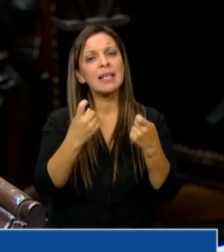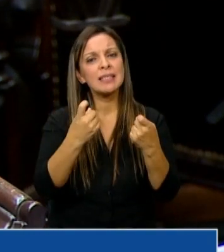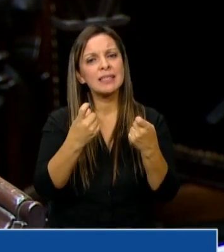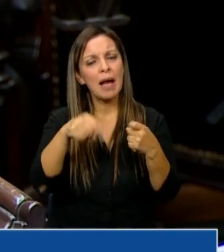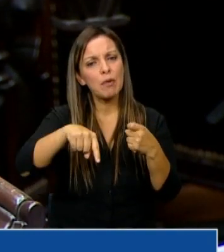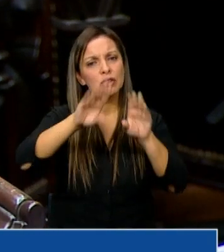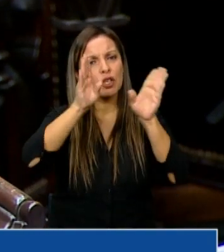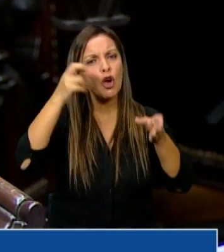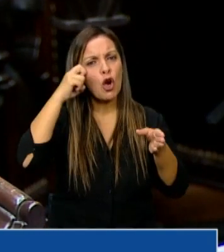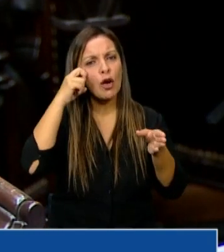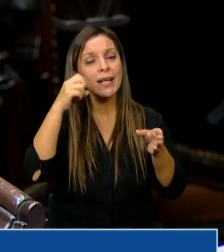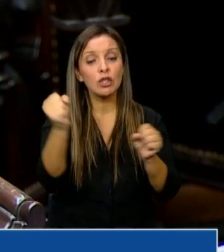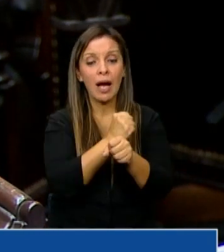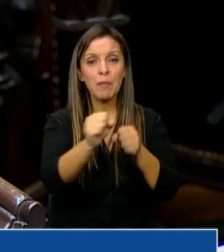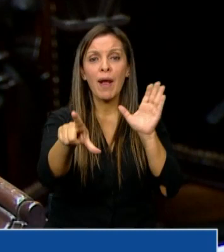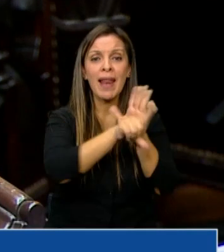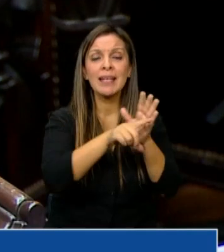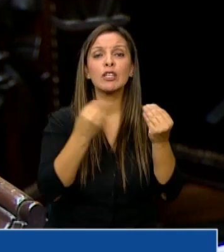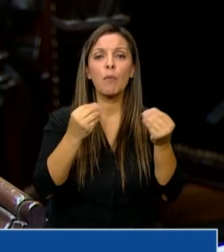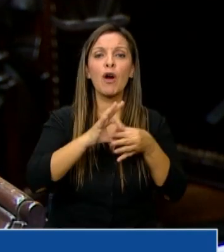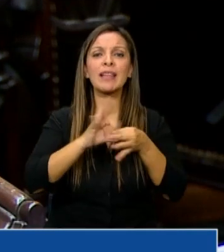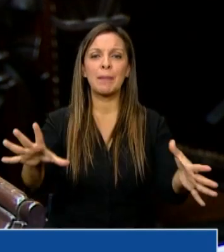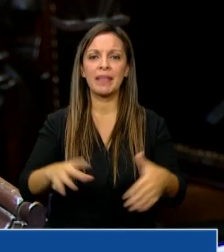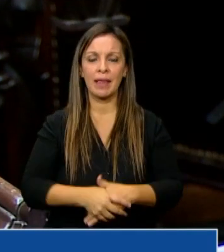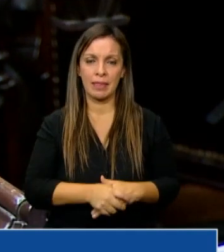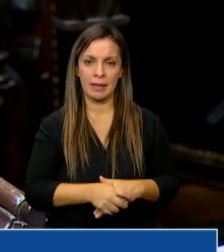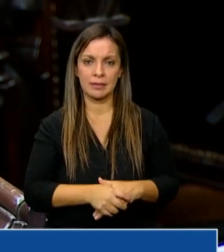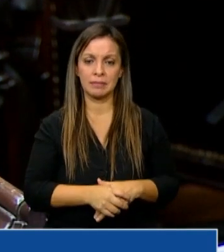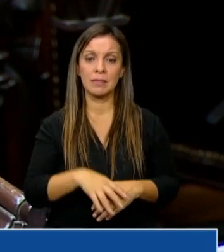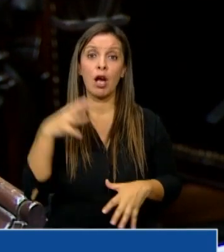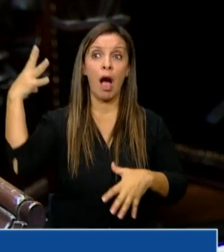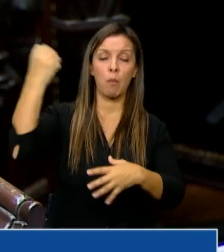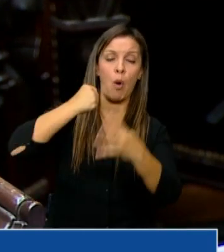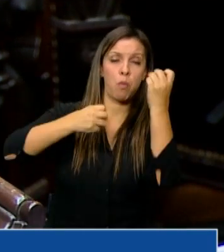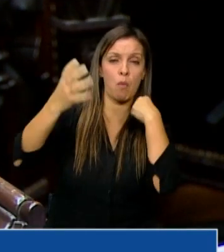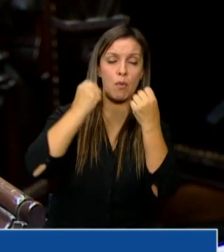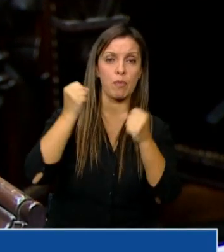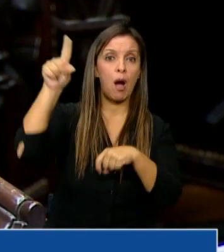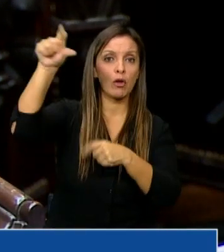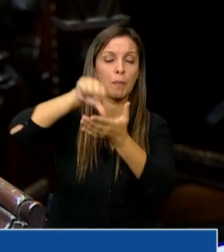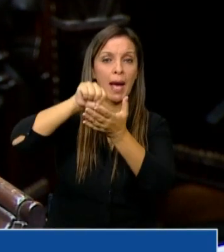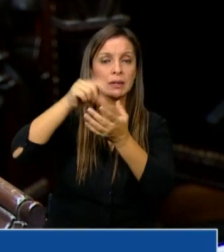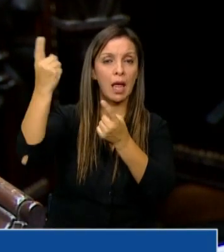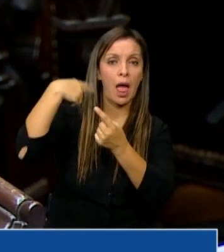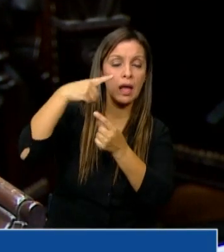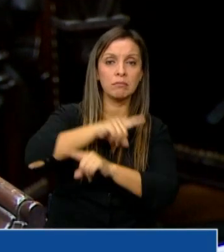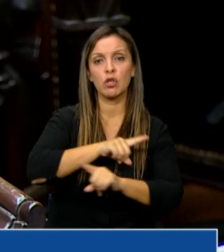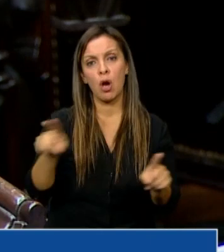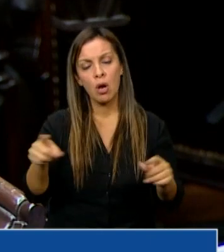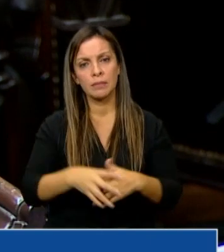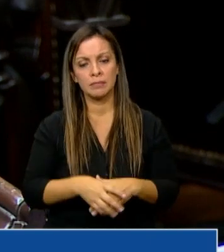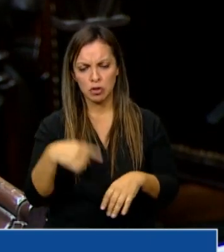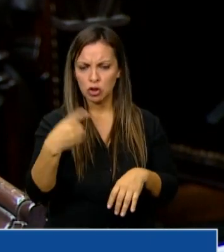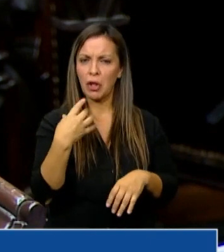que sancione leyes con independencia, que no seamos una colonia, que seamos un país que pueda pensar y tener